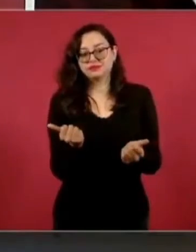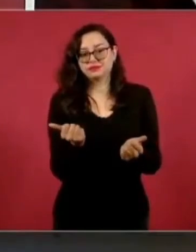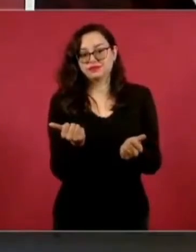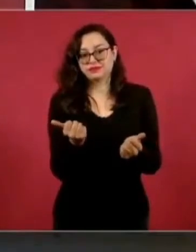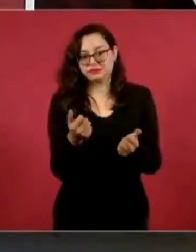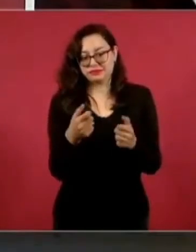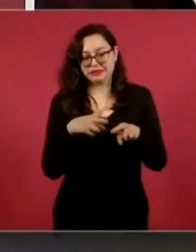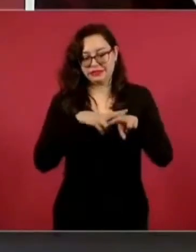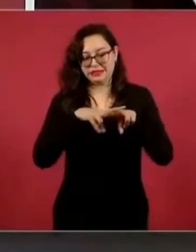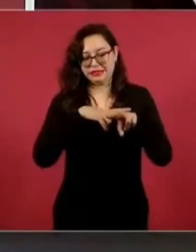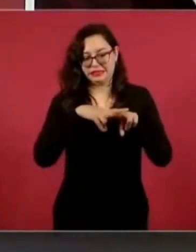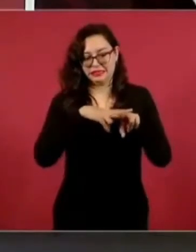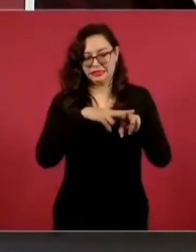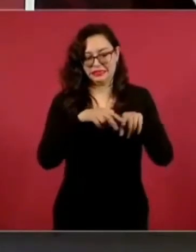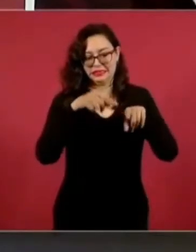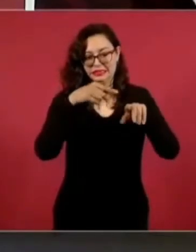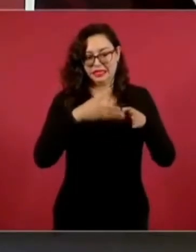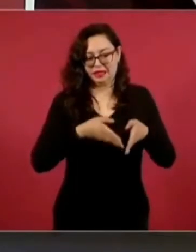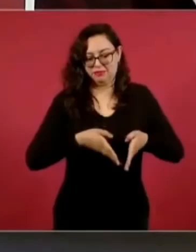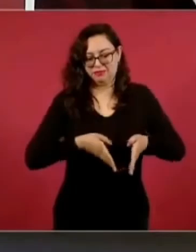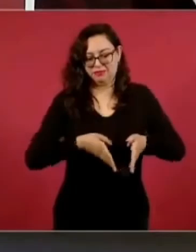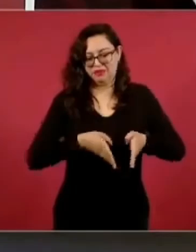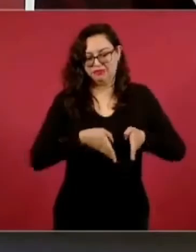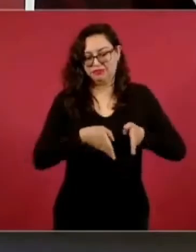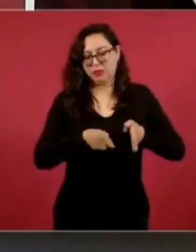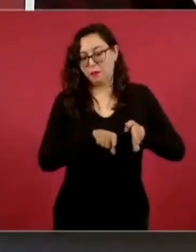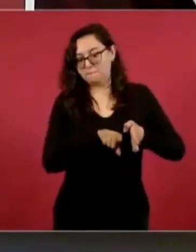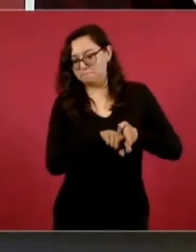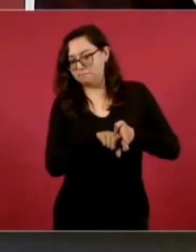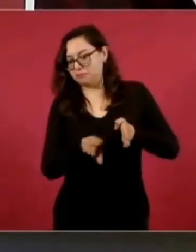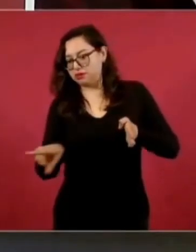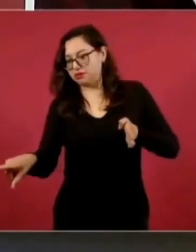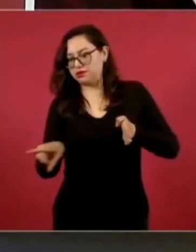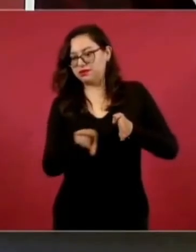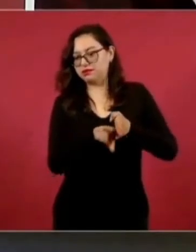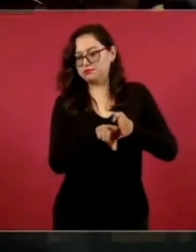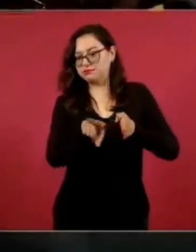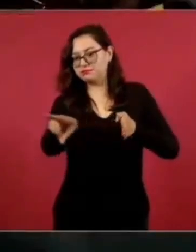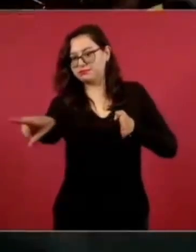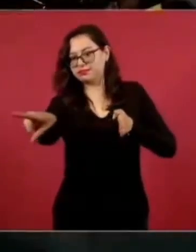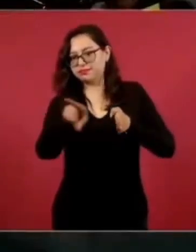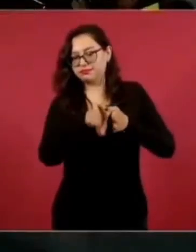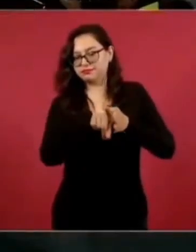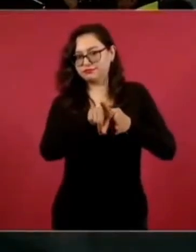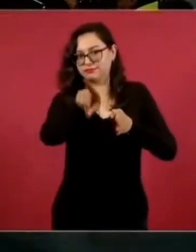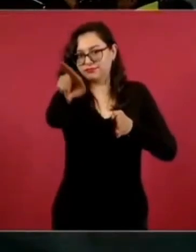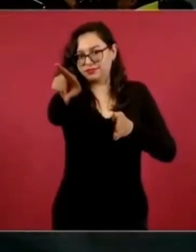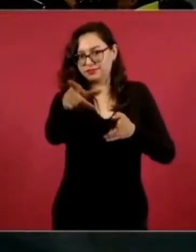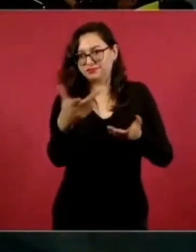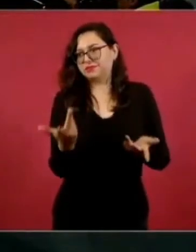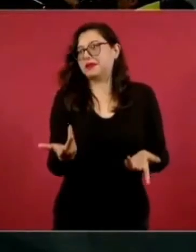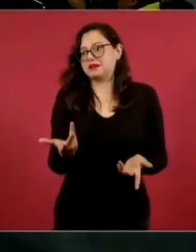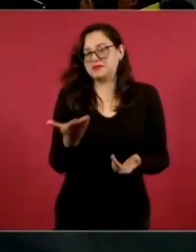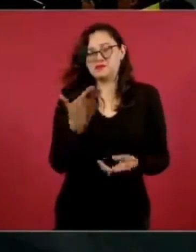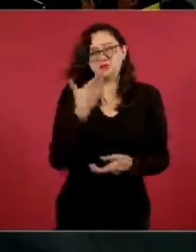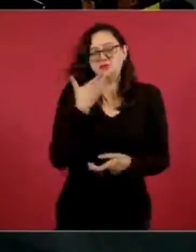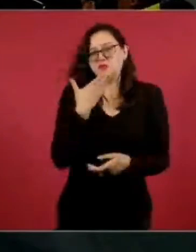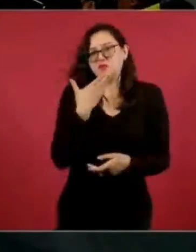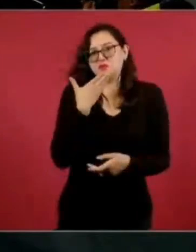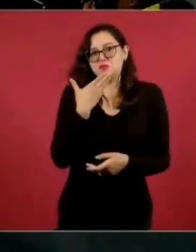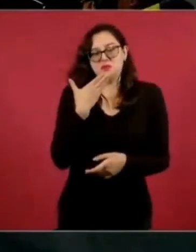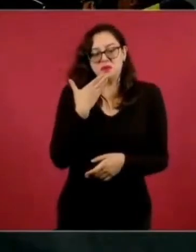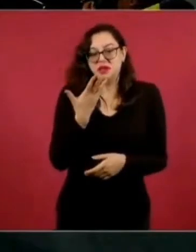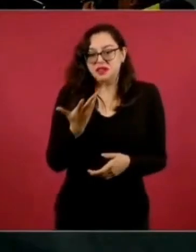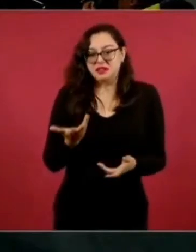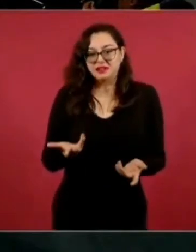Culiacán, o Mochis, digo,